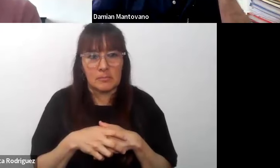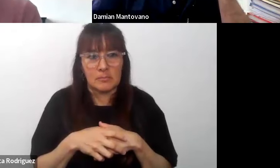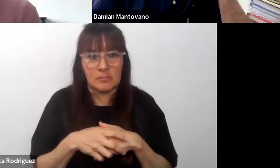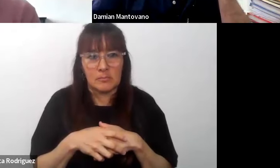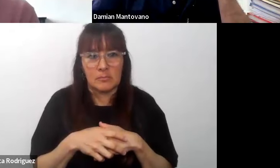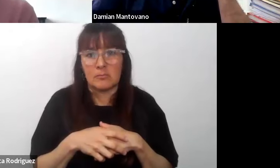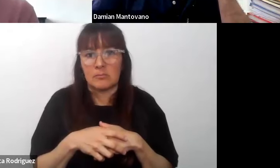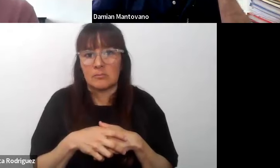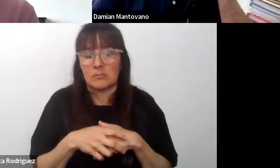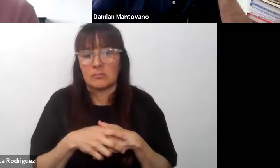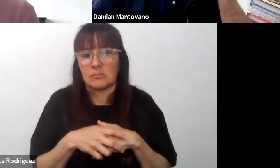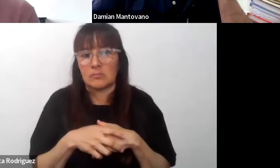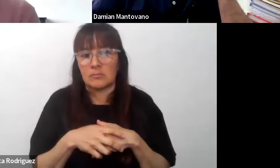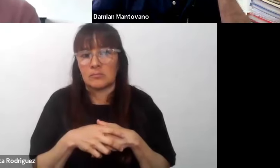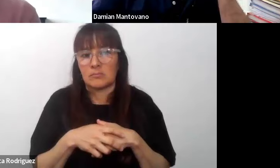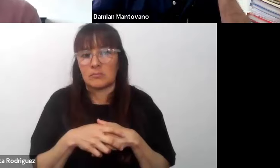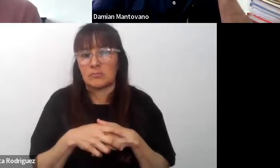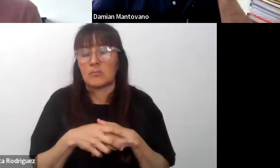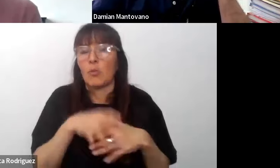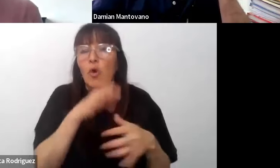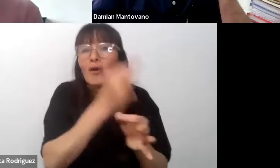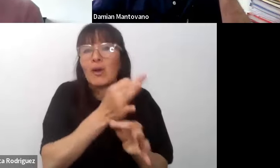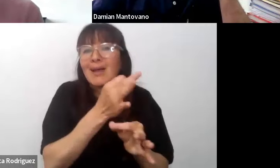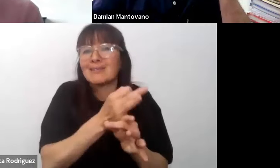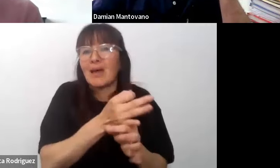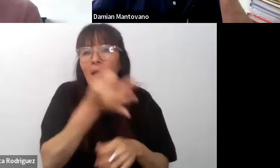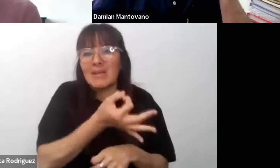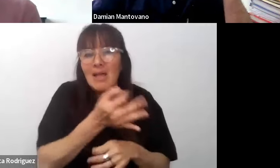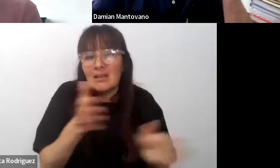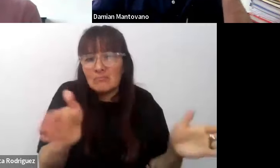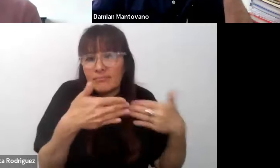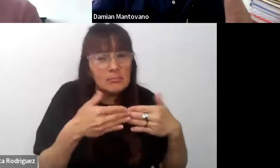no para cerrar estos establecimientos especializados pero la idea